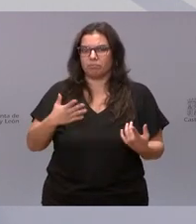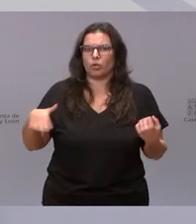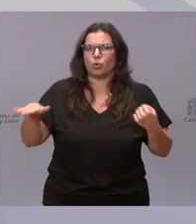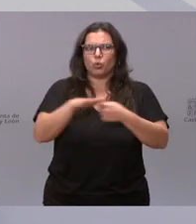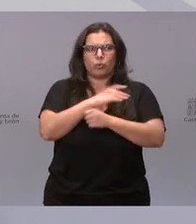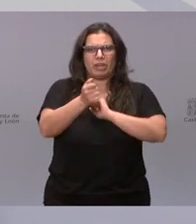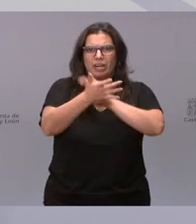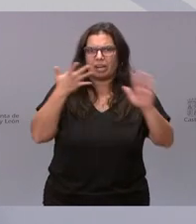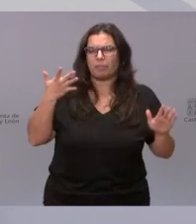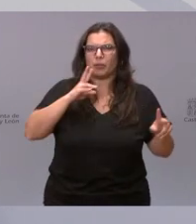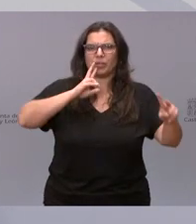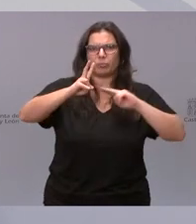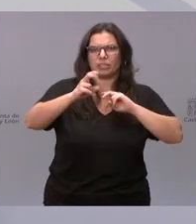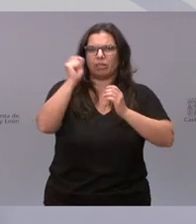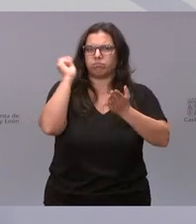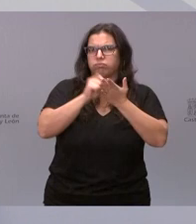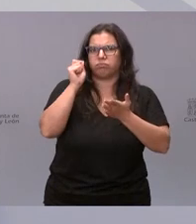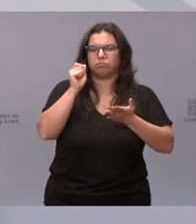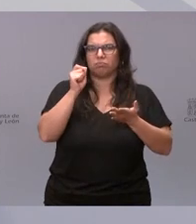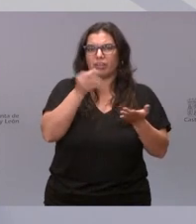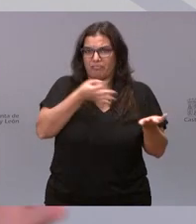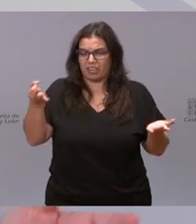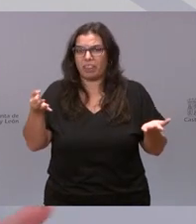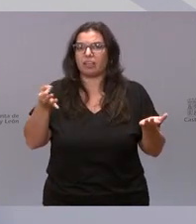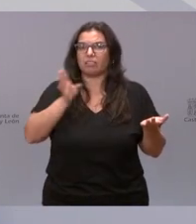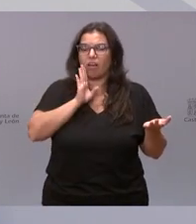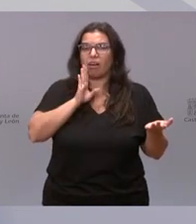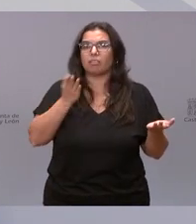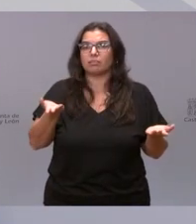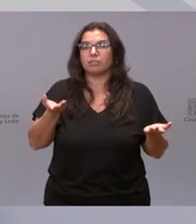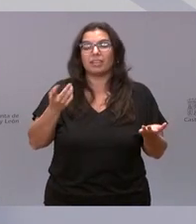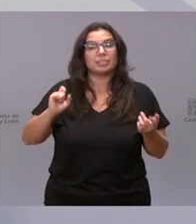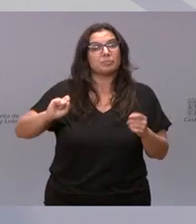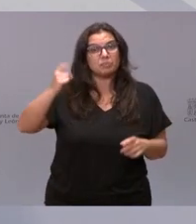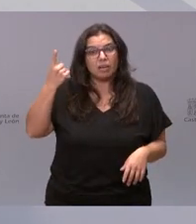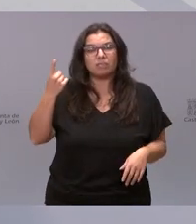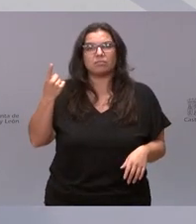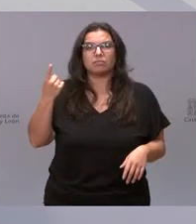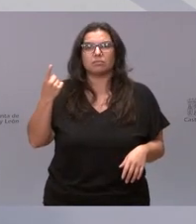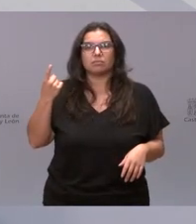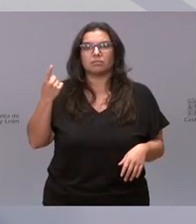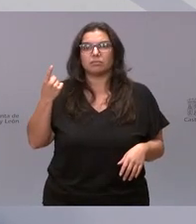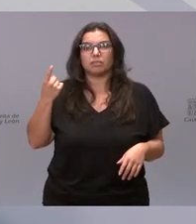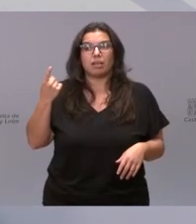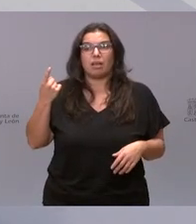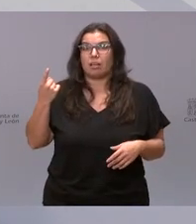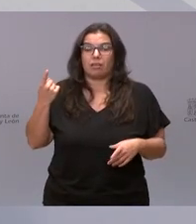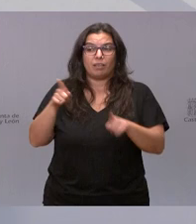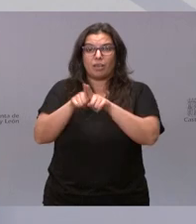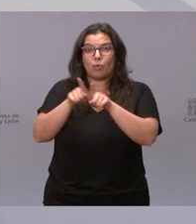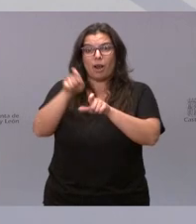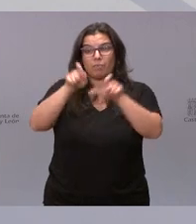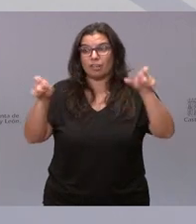rápida, que sean eficaces, como digo, y, sobre todo, teniendo a los mejores aliados de nuestra parte,